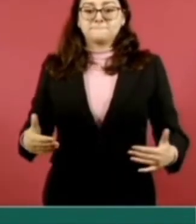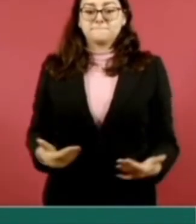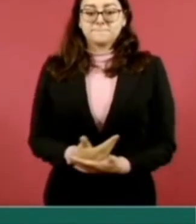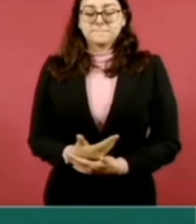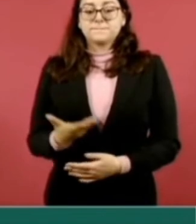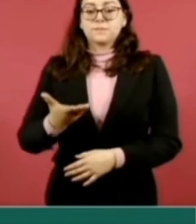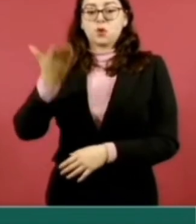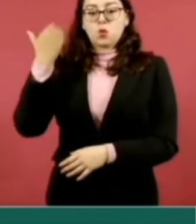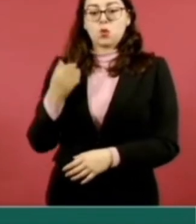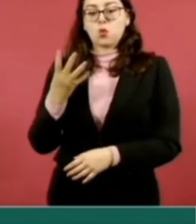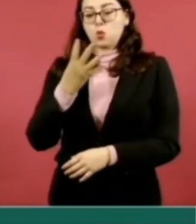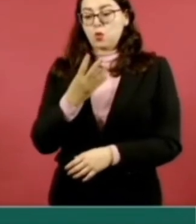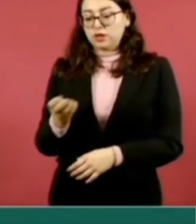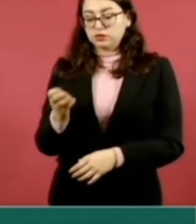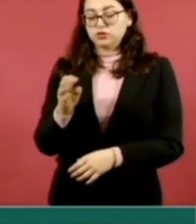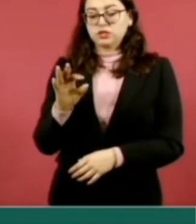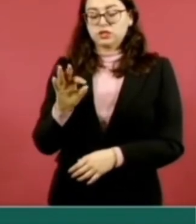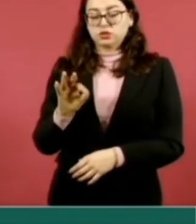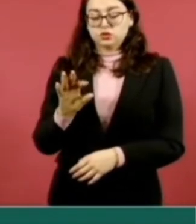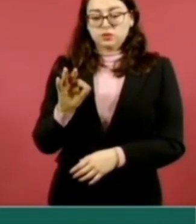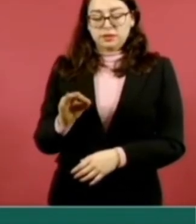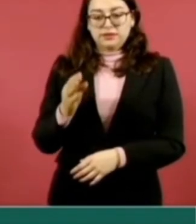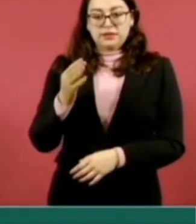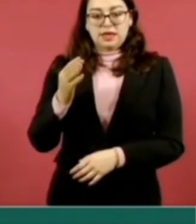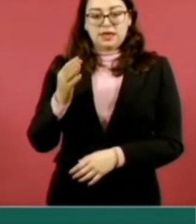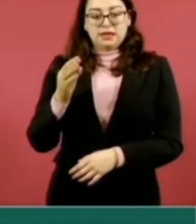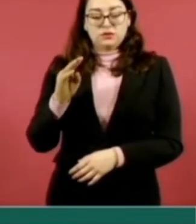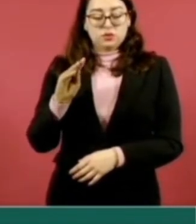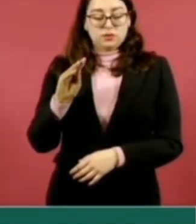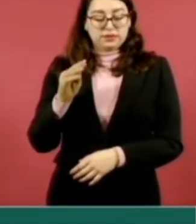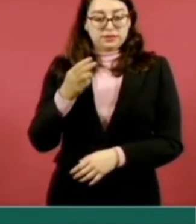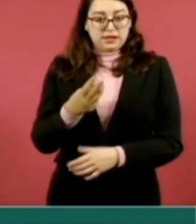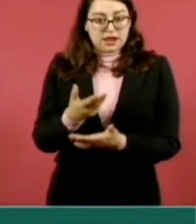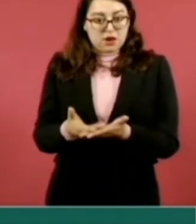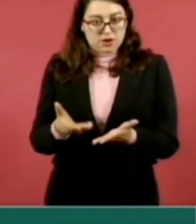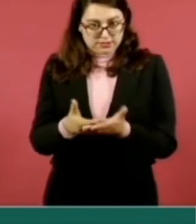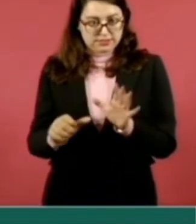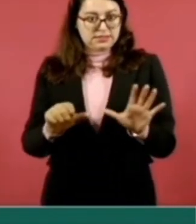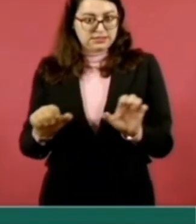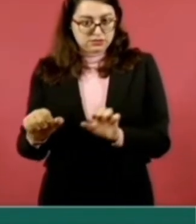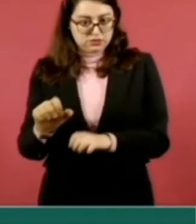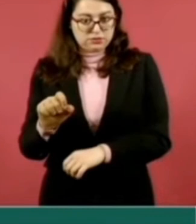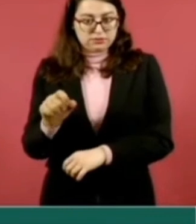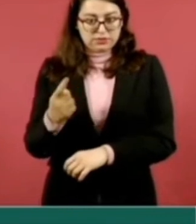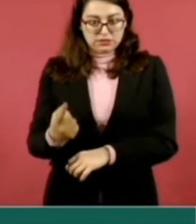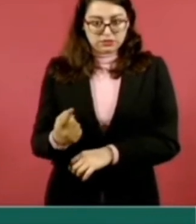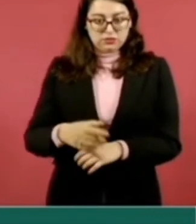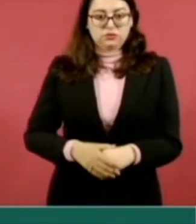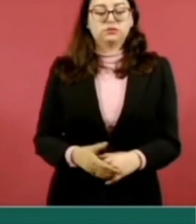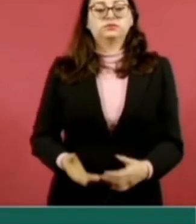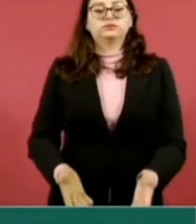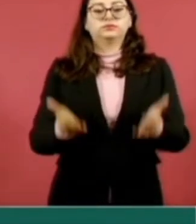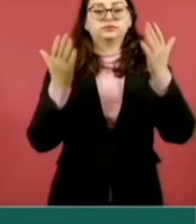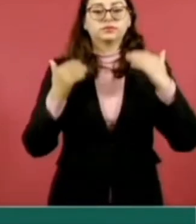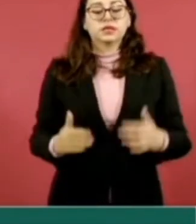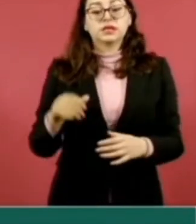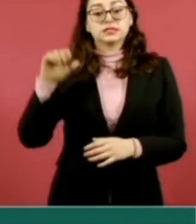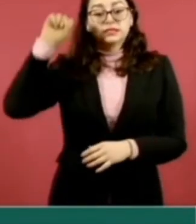493 a 621. En el caso de Sinaloa, con la contratación de médicos en las inversiones que se han hecho,